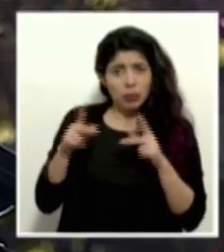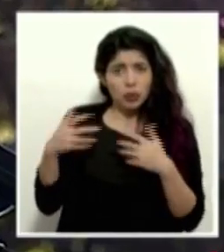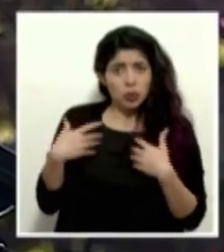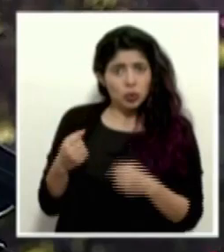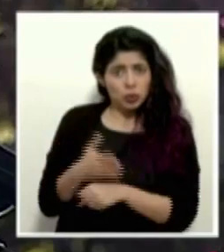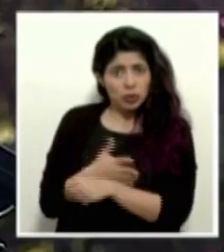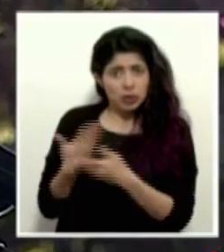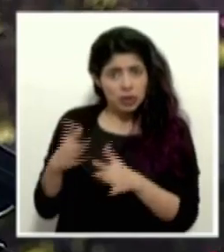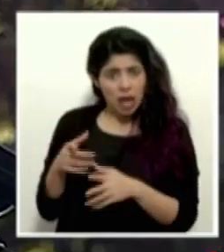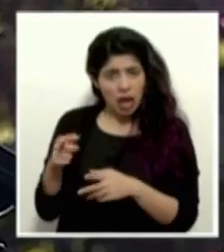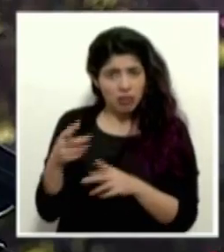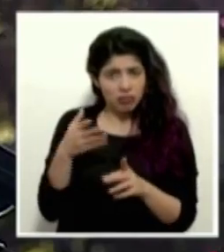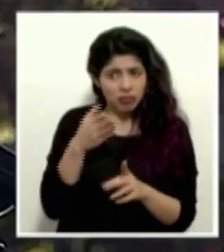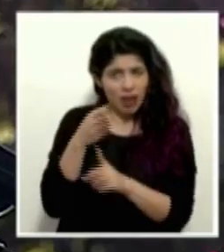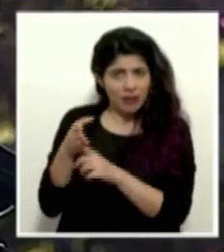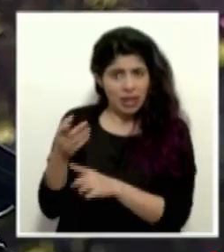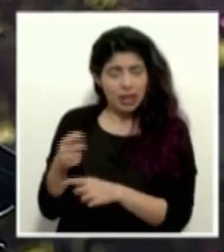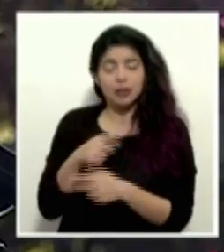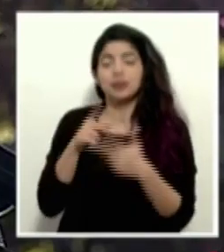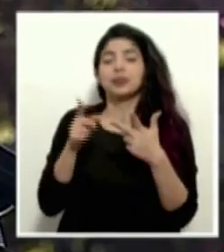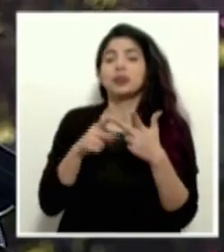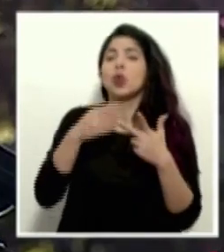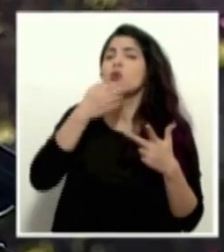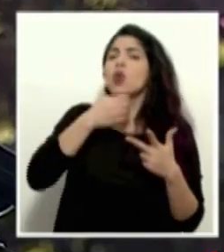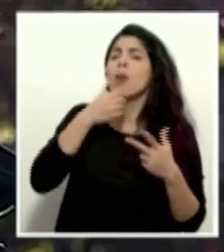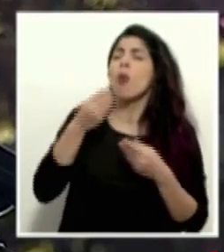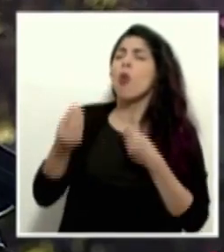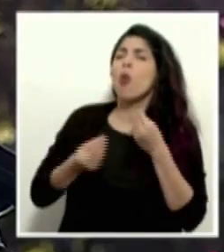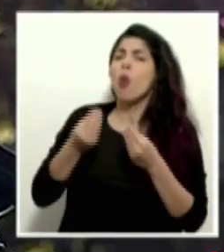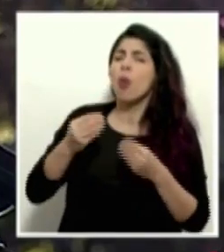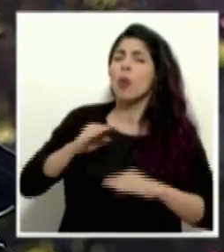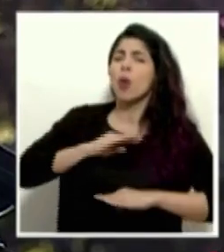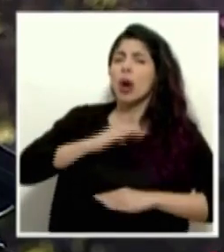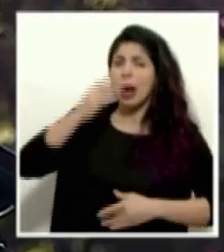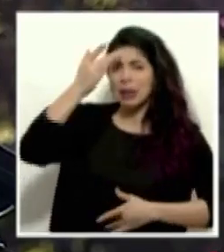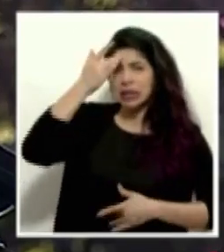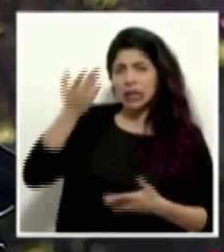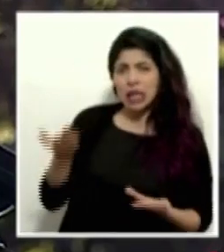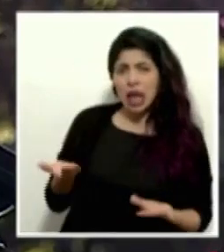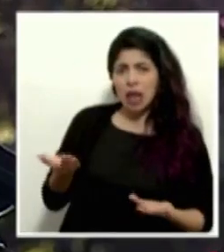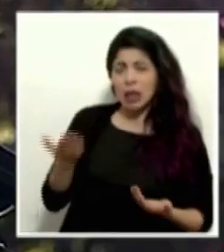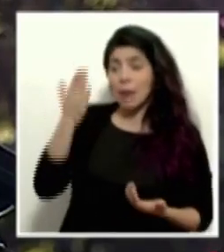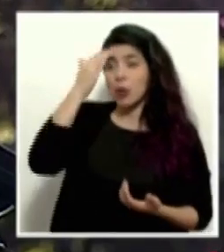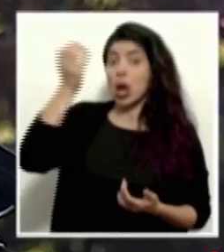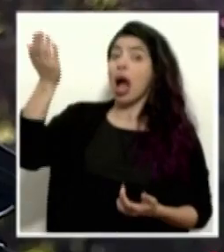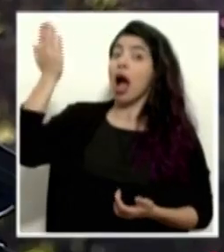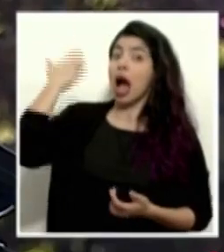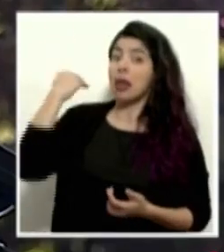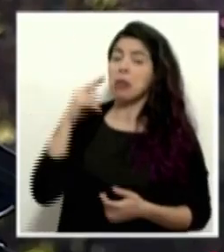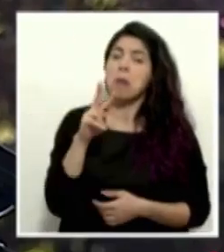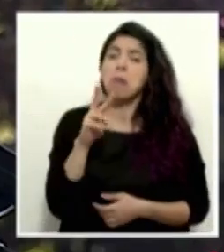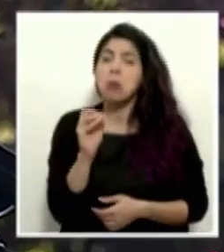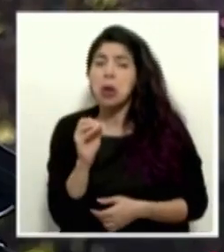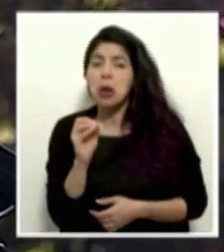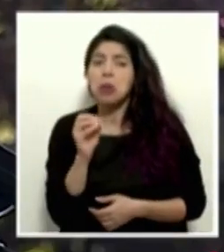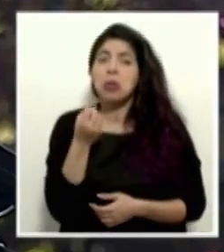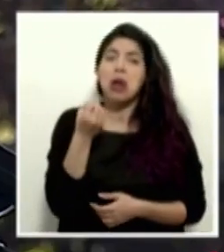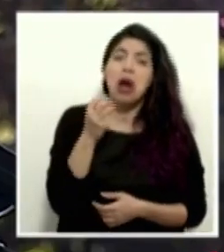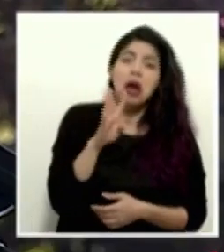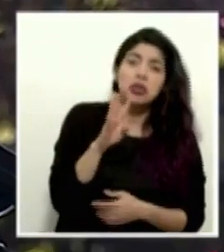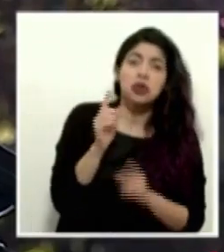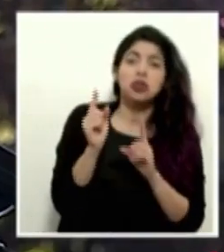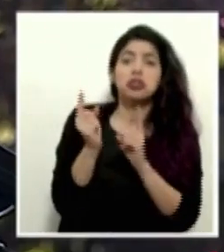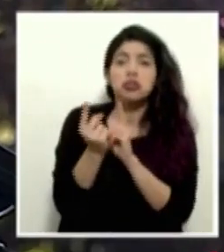recuperadas. Y para don Román, ¿cómo se está haciendo con las incapacidades, don Román? Porque antes eran 20 casos, 14